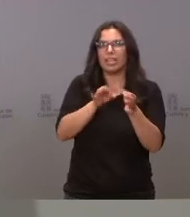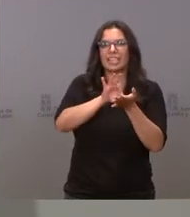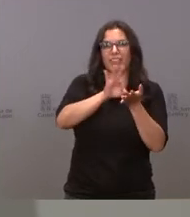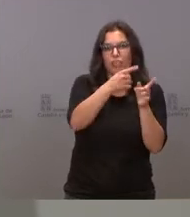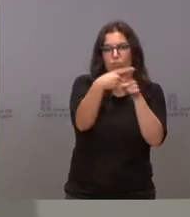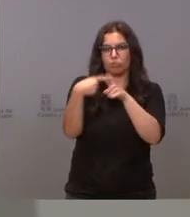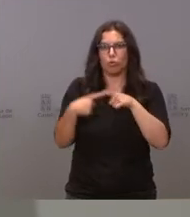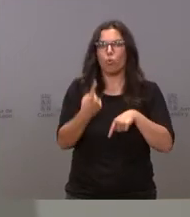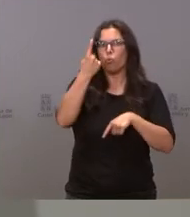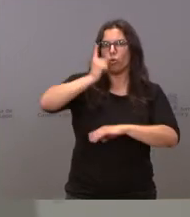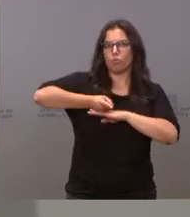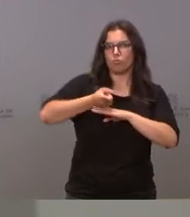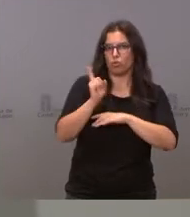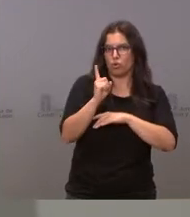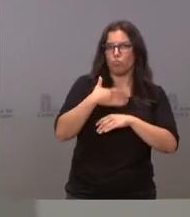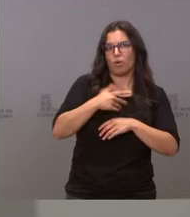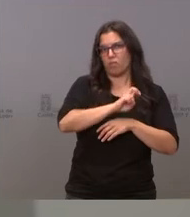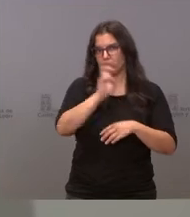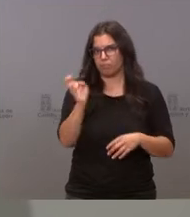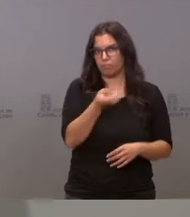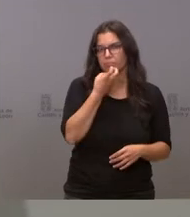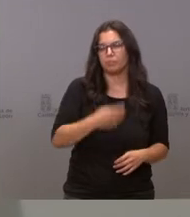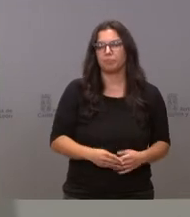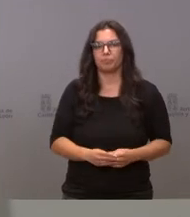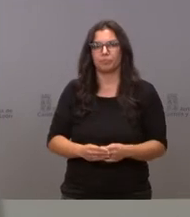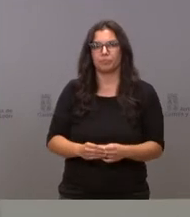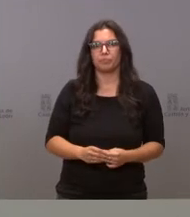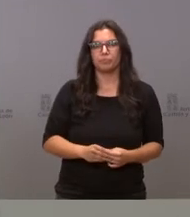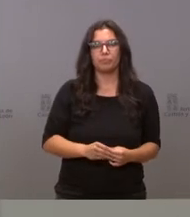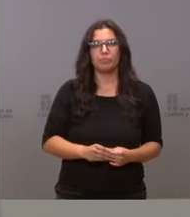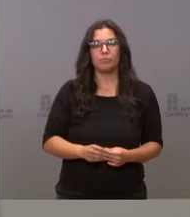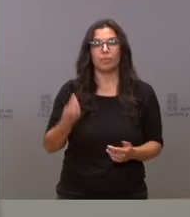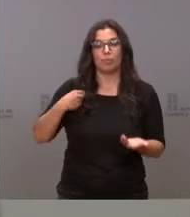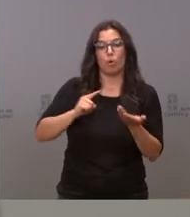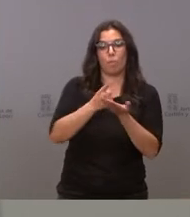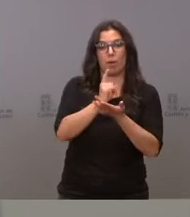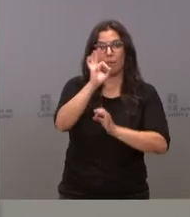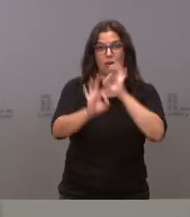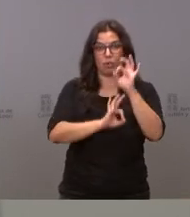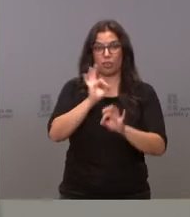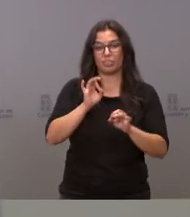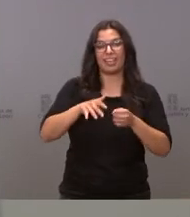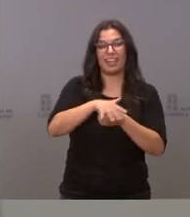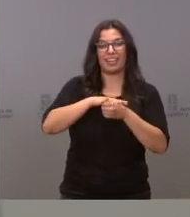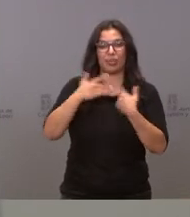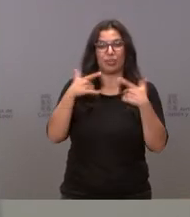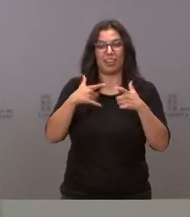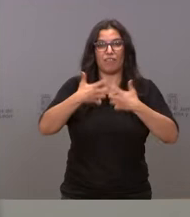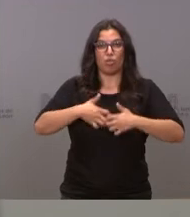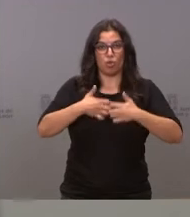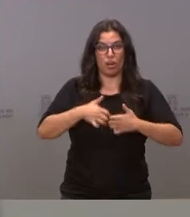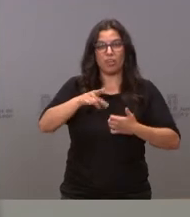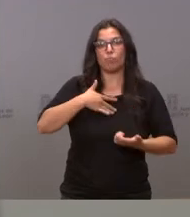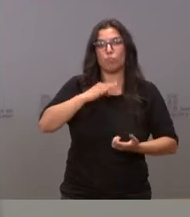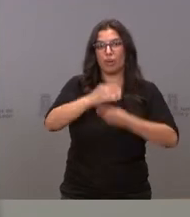municipio prestador. La aprobación de ese mapa de áreas funcionales rurales se puede hacer